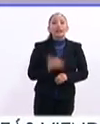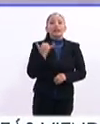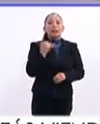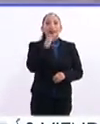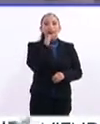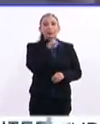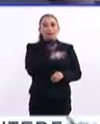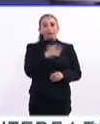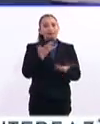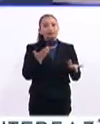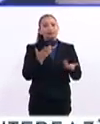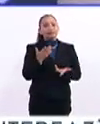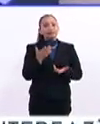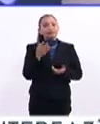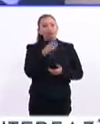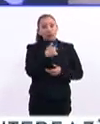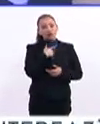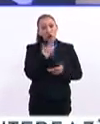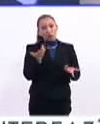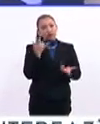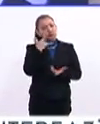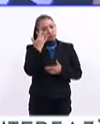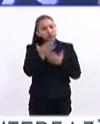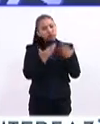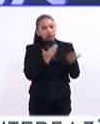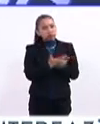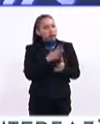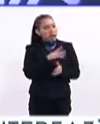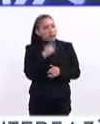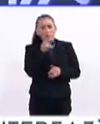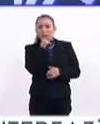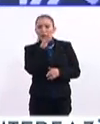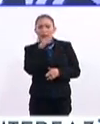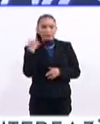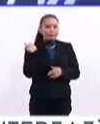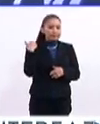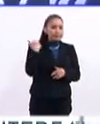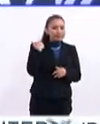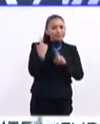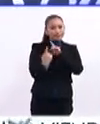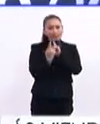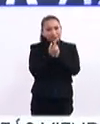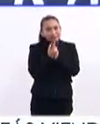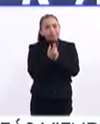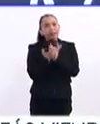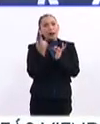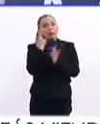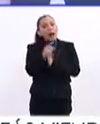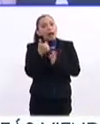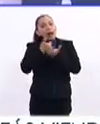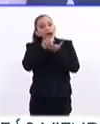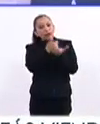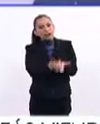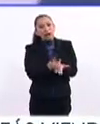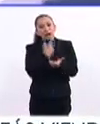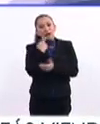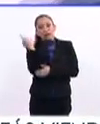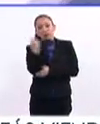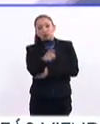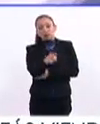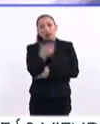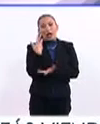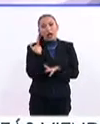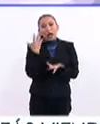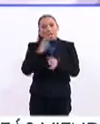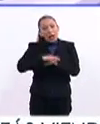bueno, y también pues yo estoy a sus órdenes, ¿no? Hay muchísimos papás, muchas mamás que se me acercan, yo estoy para ayudarlos a denunciar, darle Tienes una